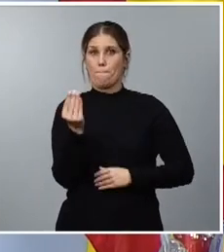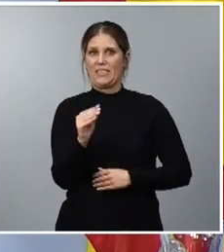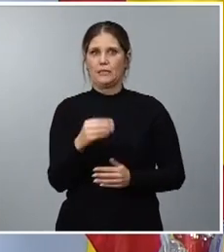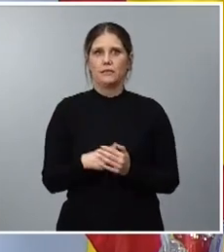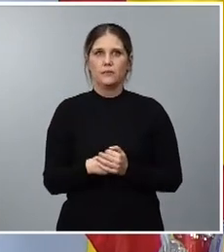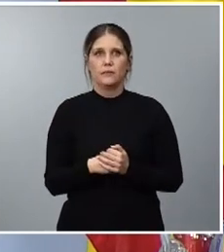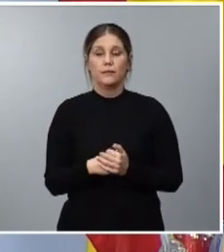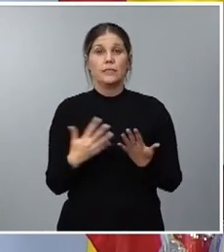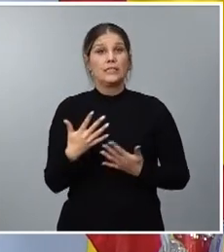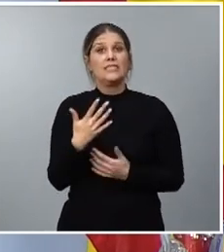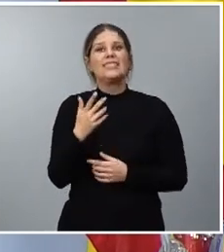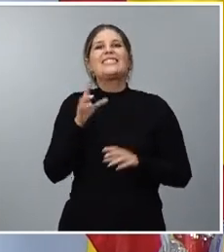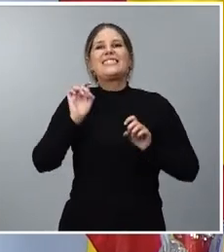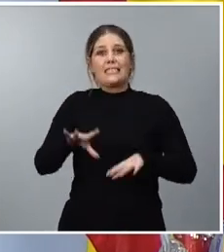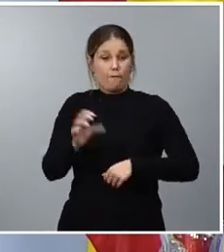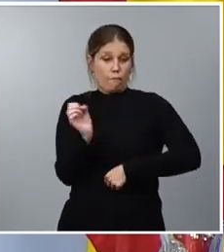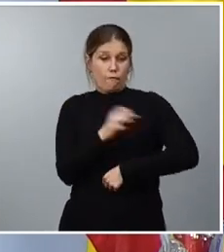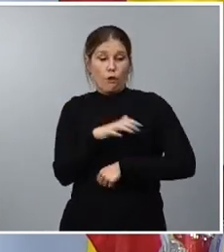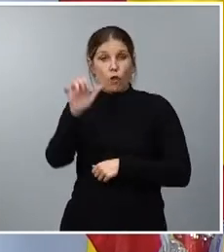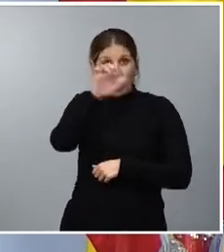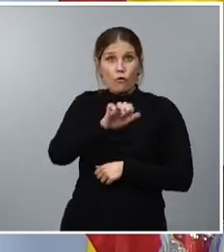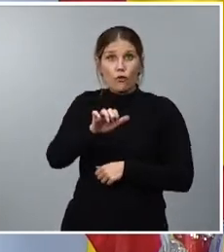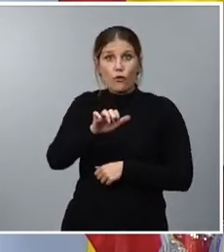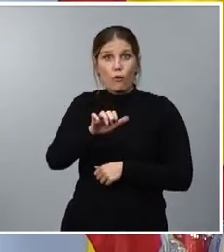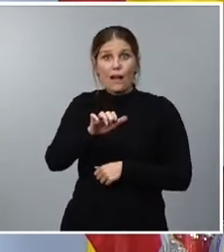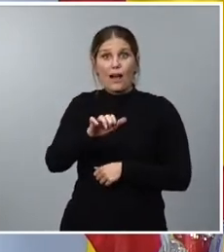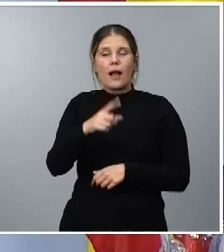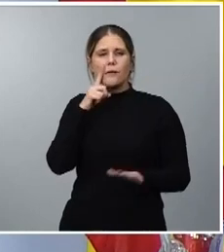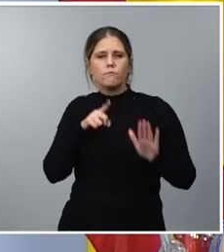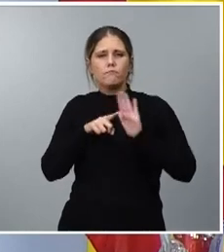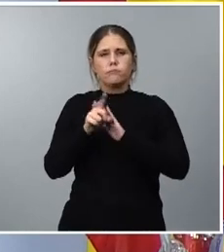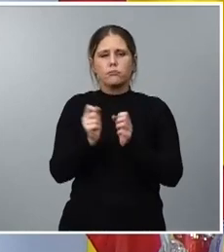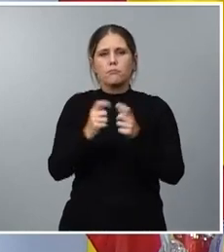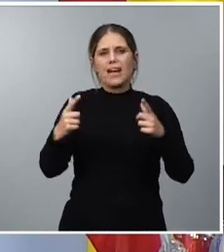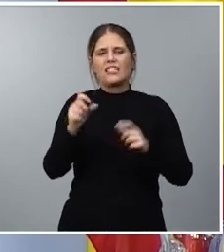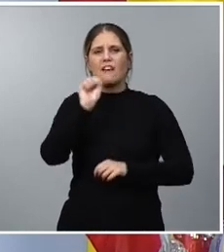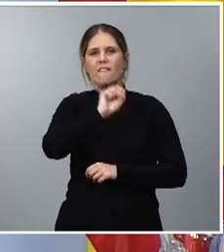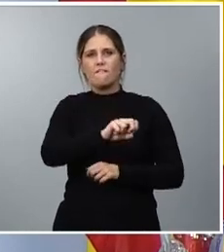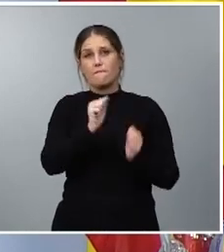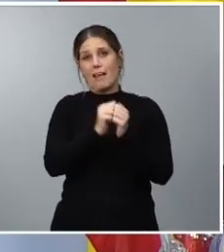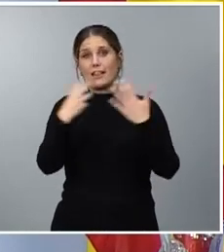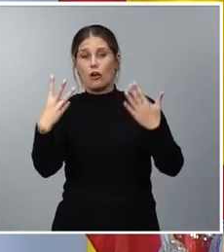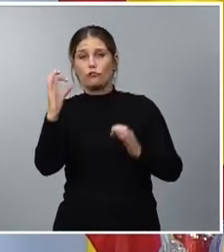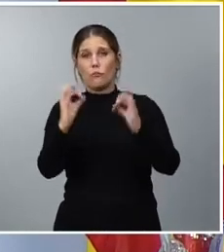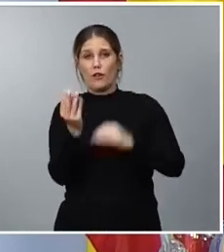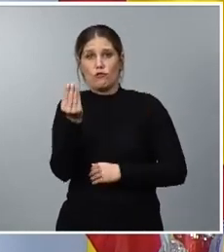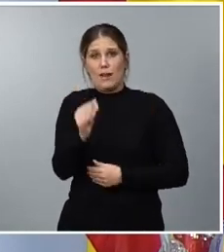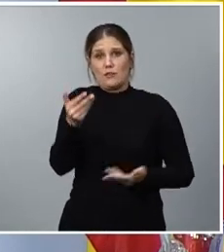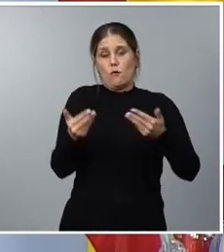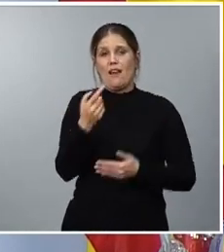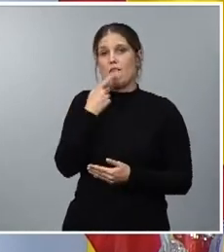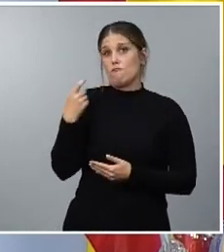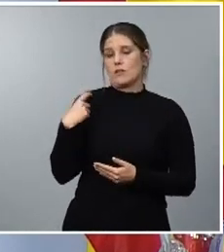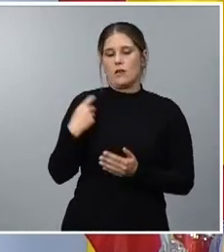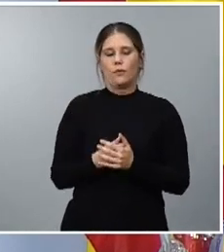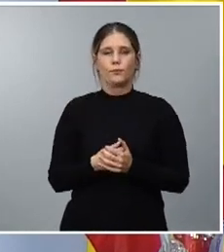contamos los fondos europeos, esta cantidad ascendería a un 28% más que en el año anterior. Por